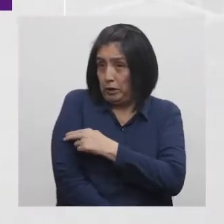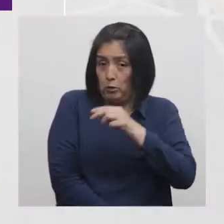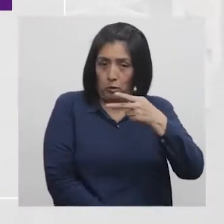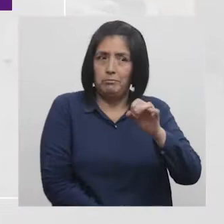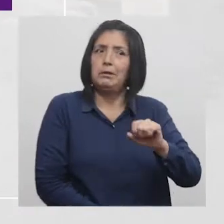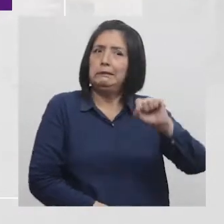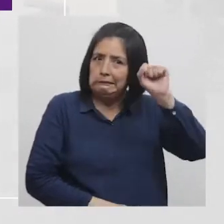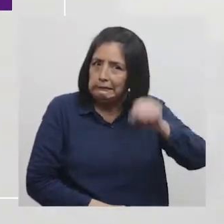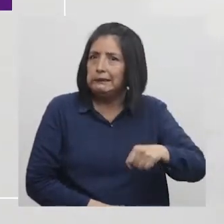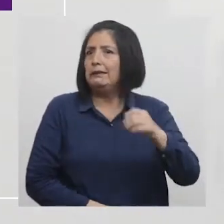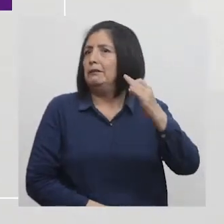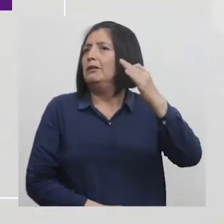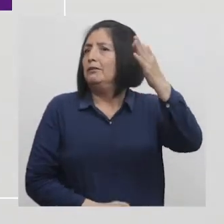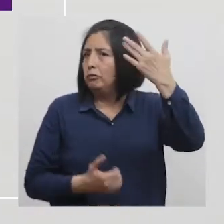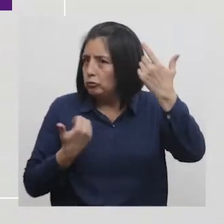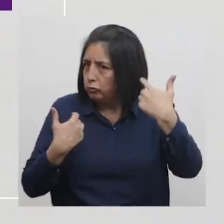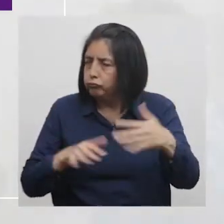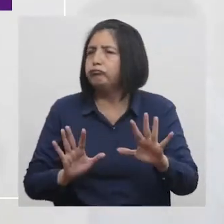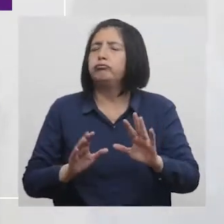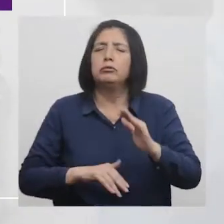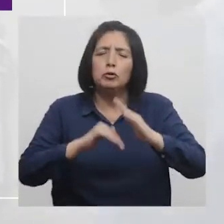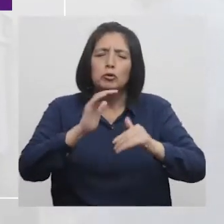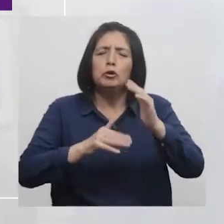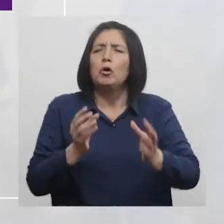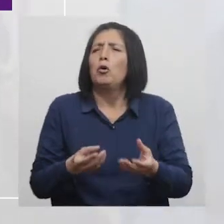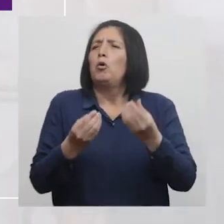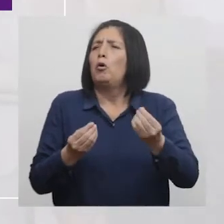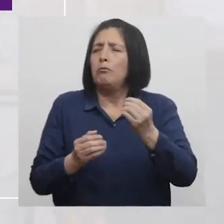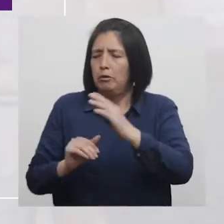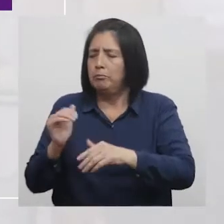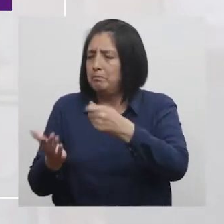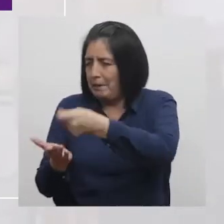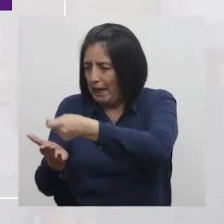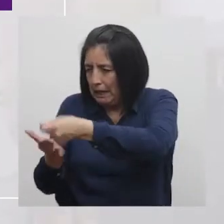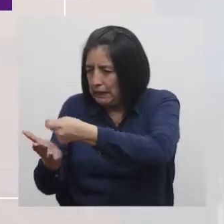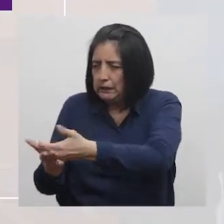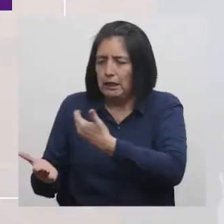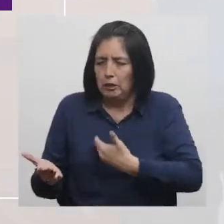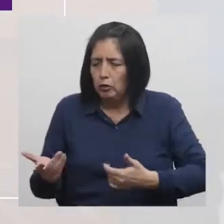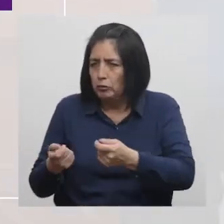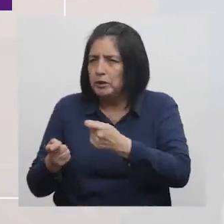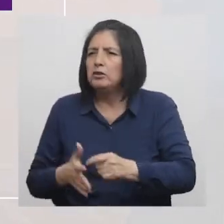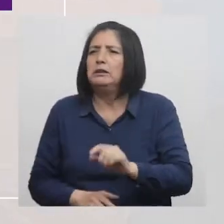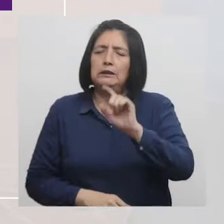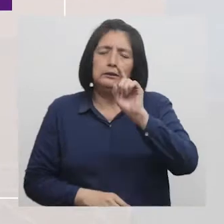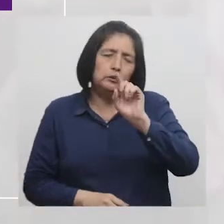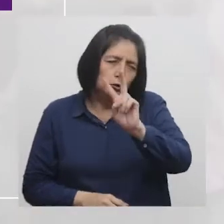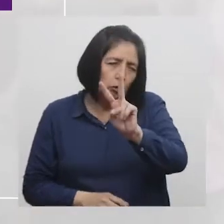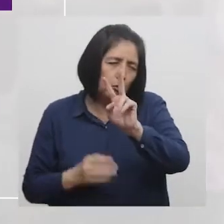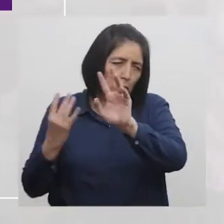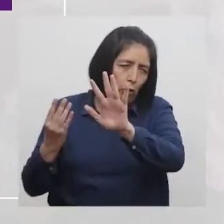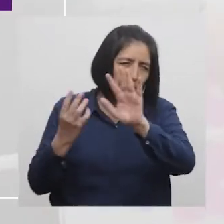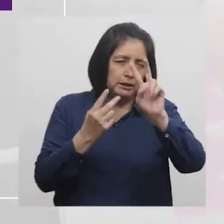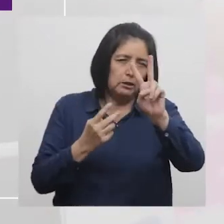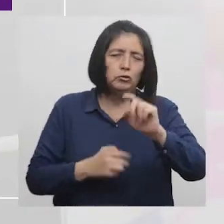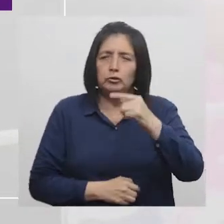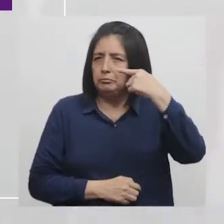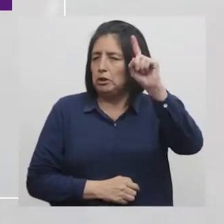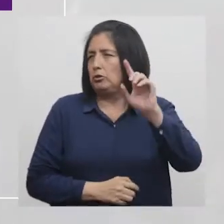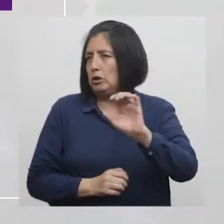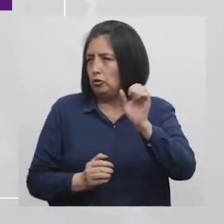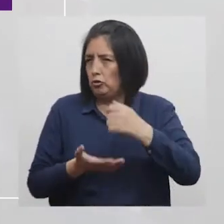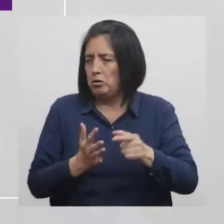realidad Este establecimiento se construirá bajo la modalidad de obras por impuestos Con una inversión de 92 millones de soles Y